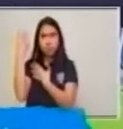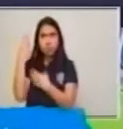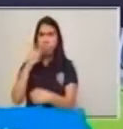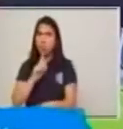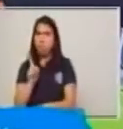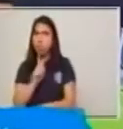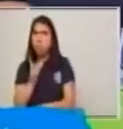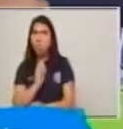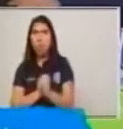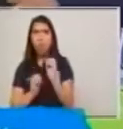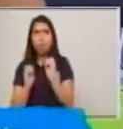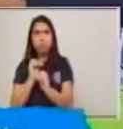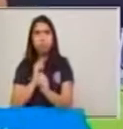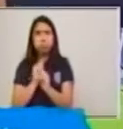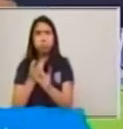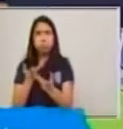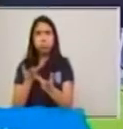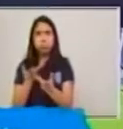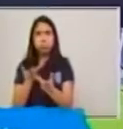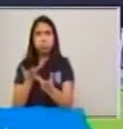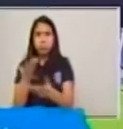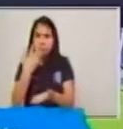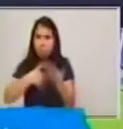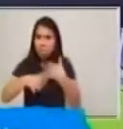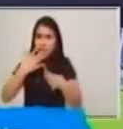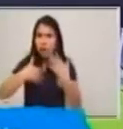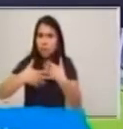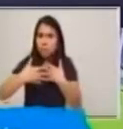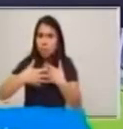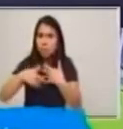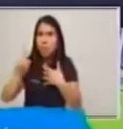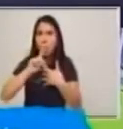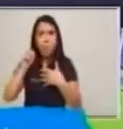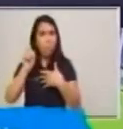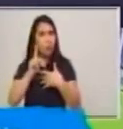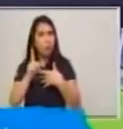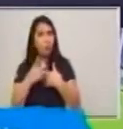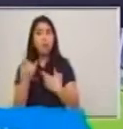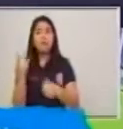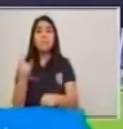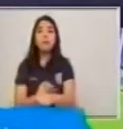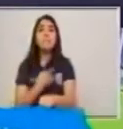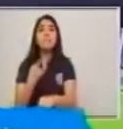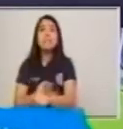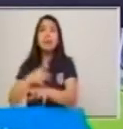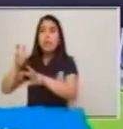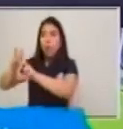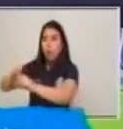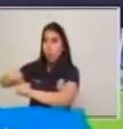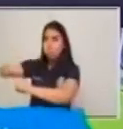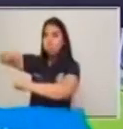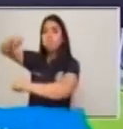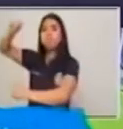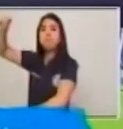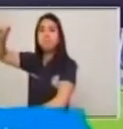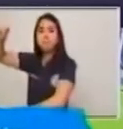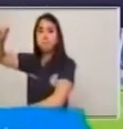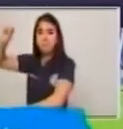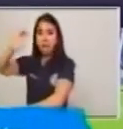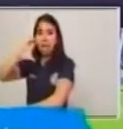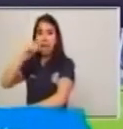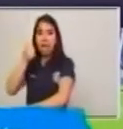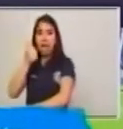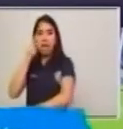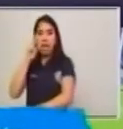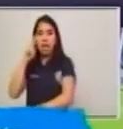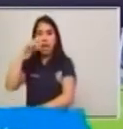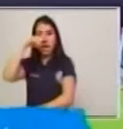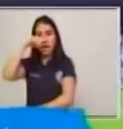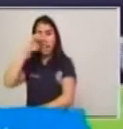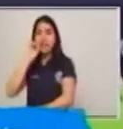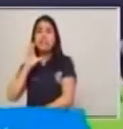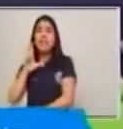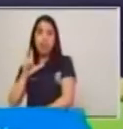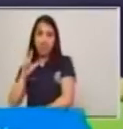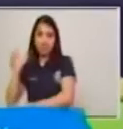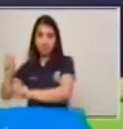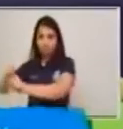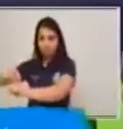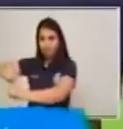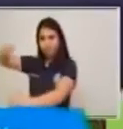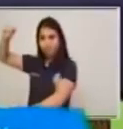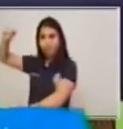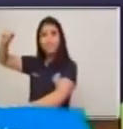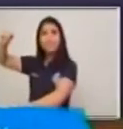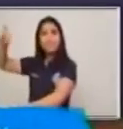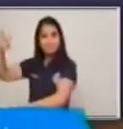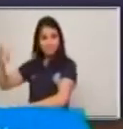Se dan cuenta que es fácil identificar la función de cada elemento. Y nosotros, en nuestra vida